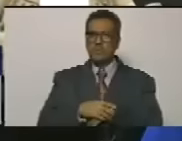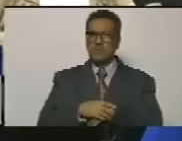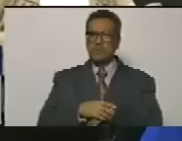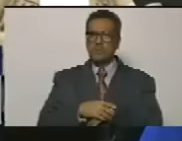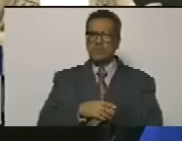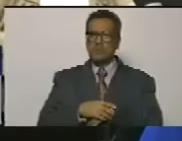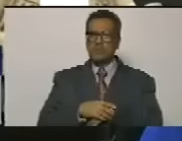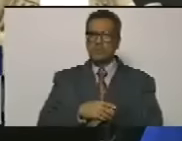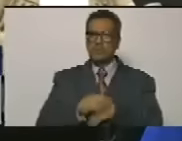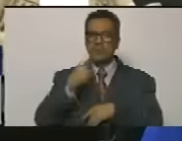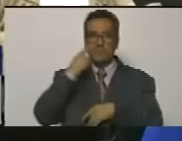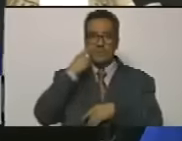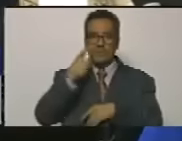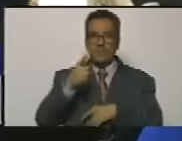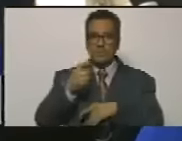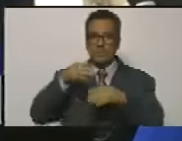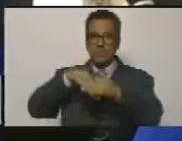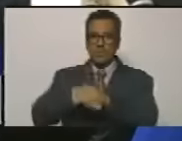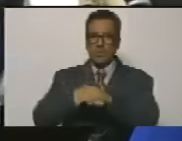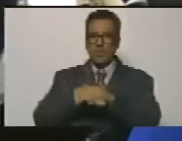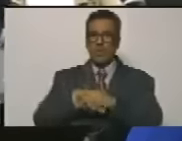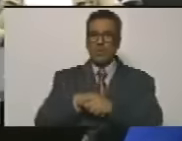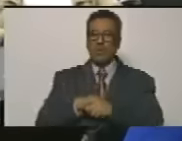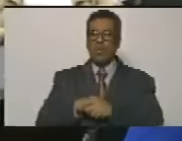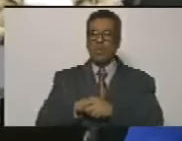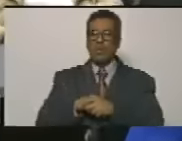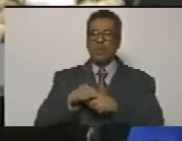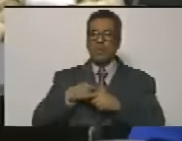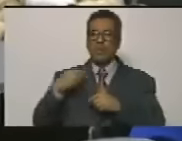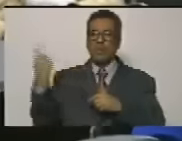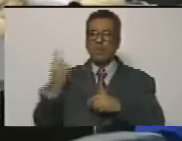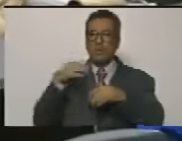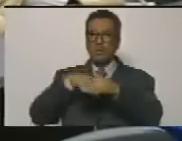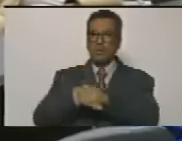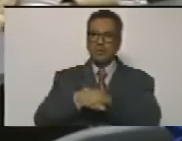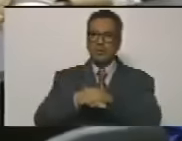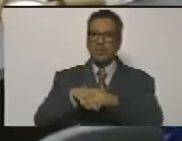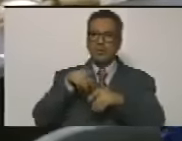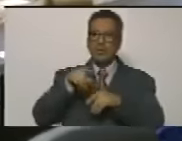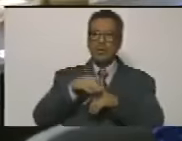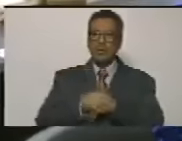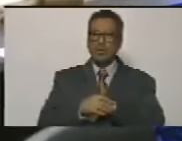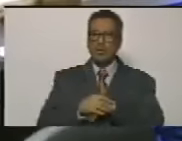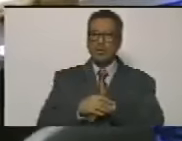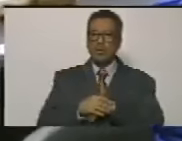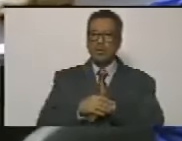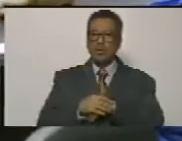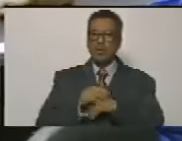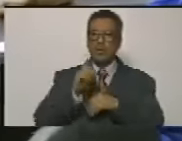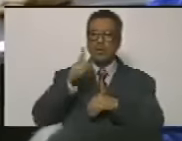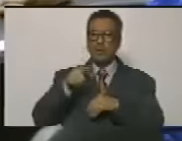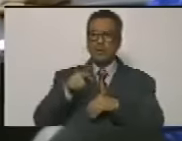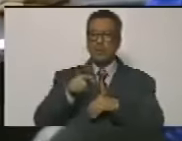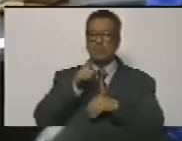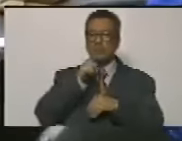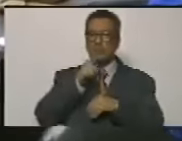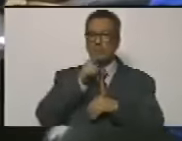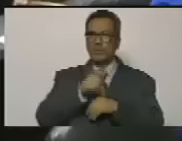fíjate en los zapatos los que vienen con zapatos rugidos esos son los que están bien jodidos